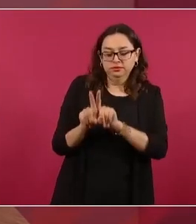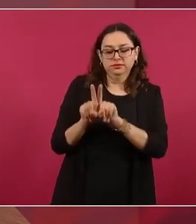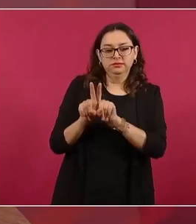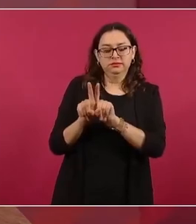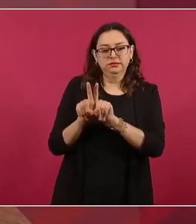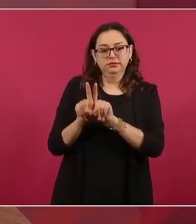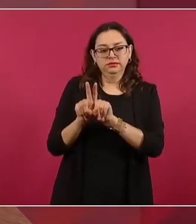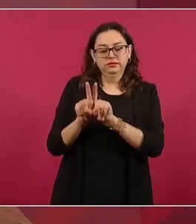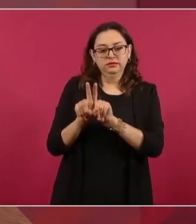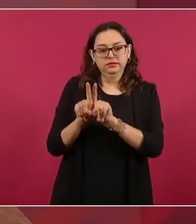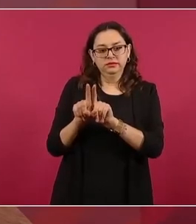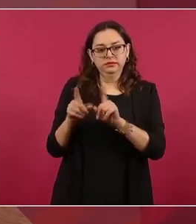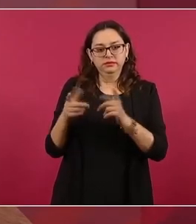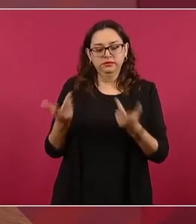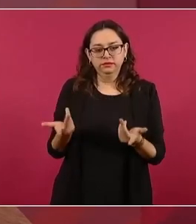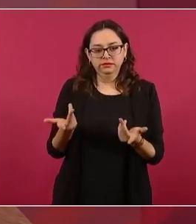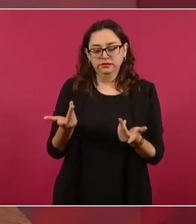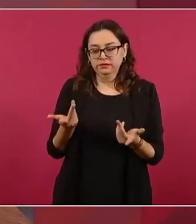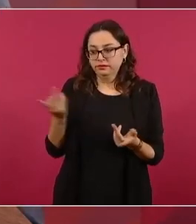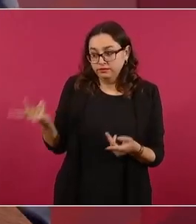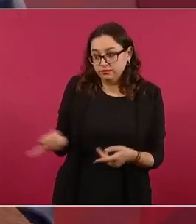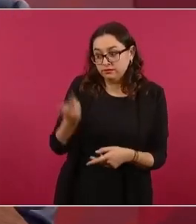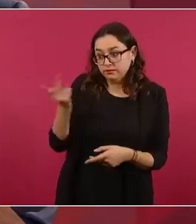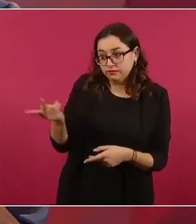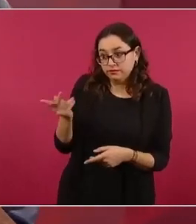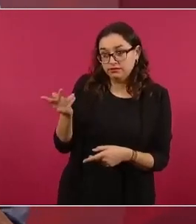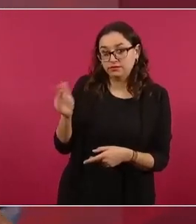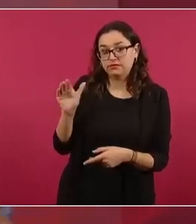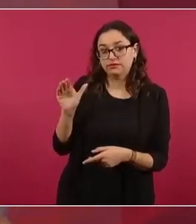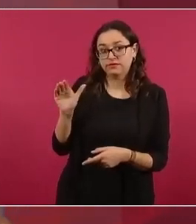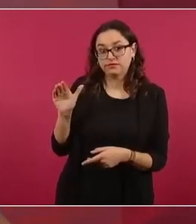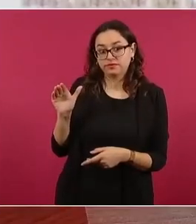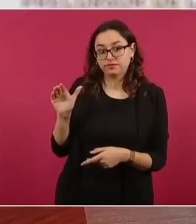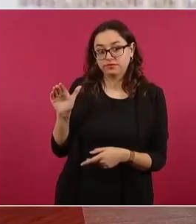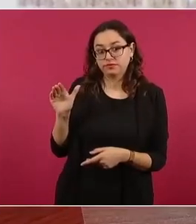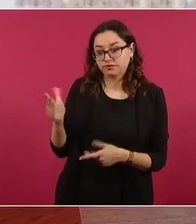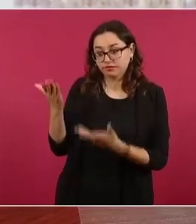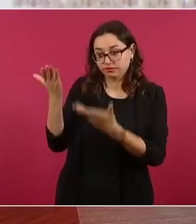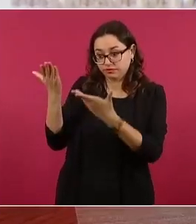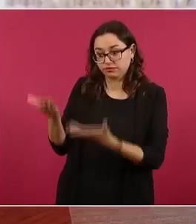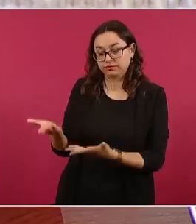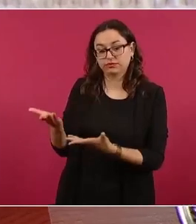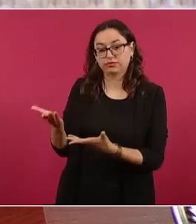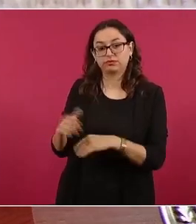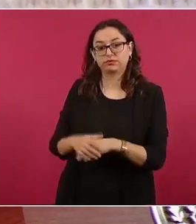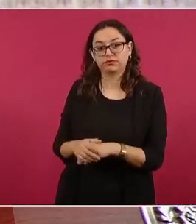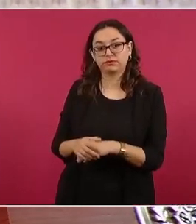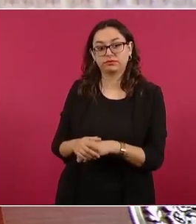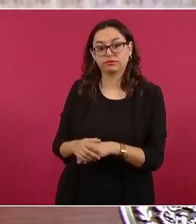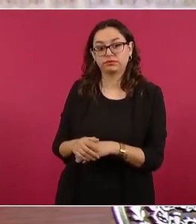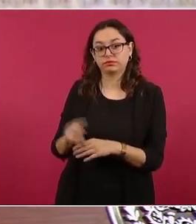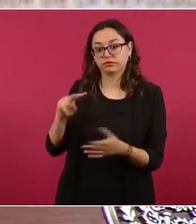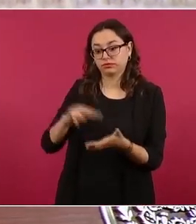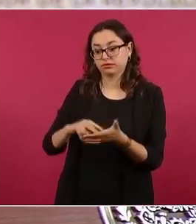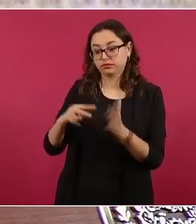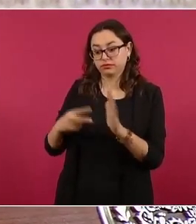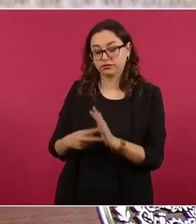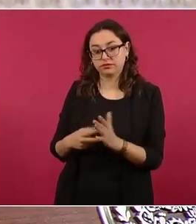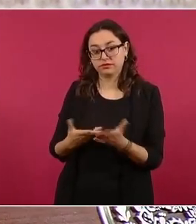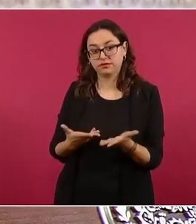y López Portillo le dice este este es el ingeniero Leandro Rubirosa